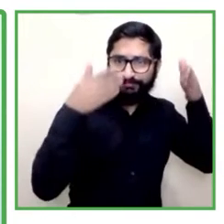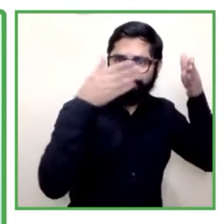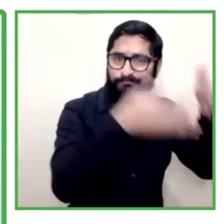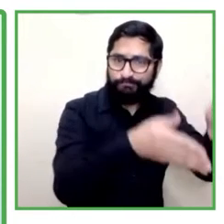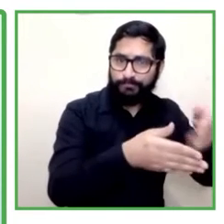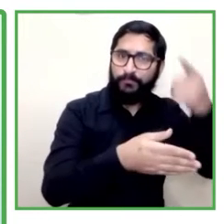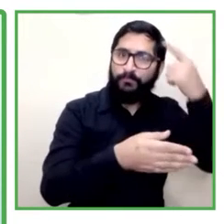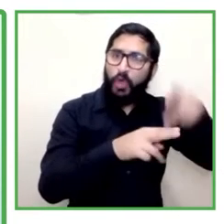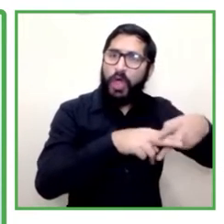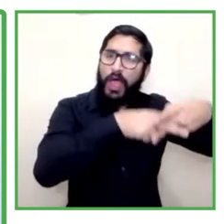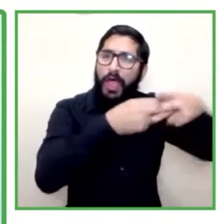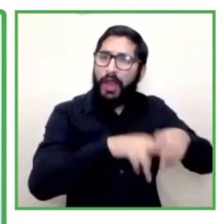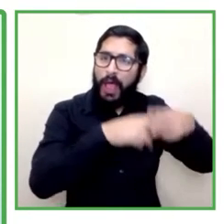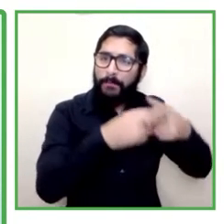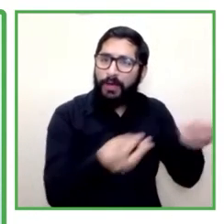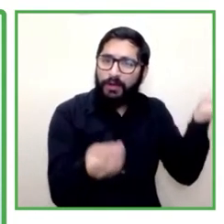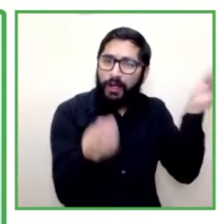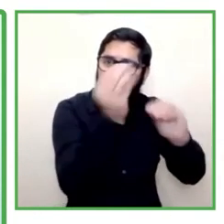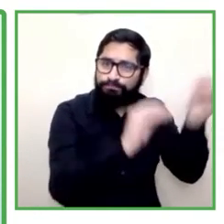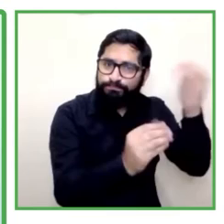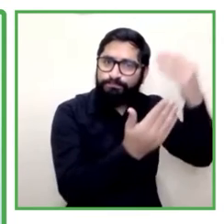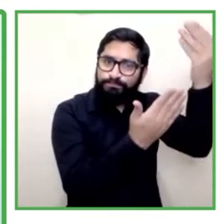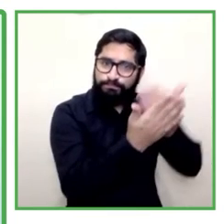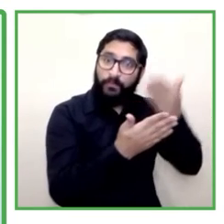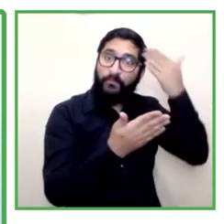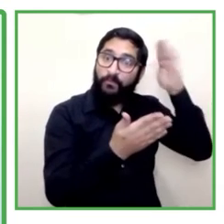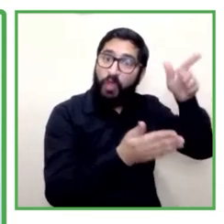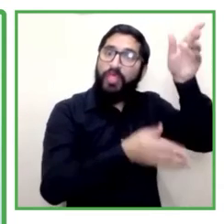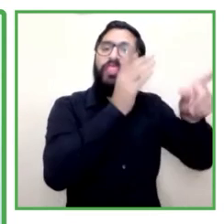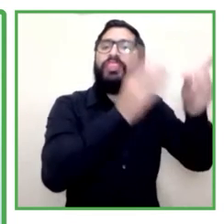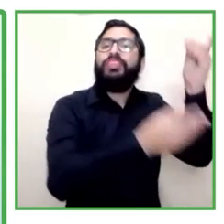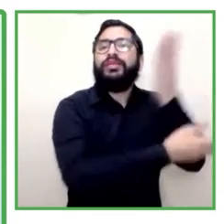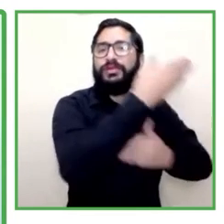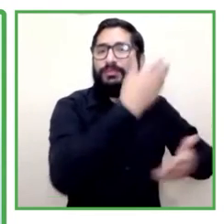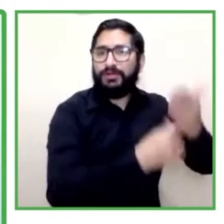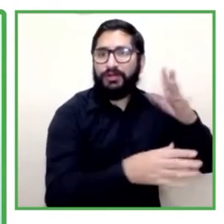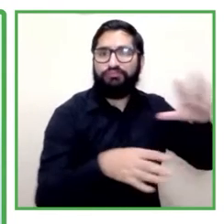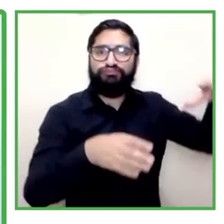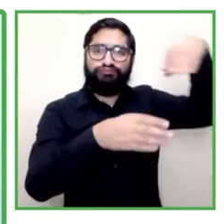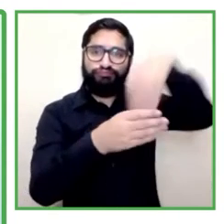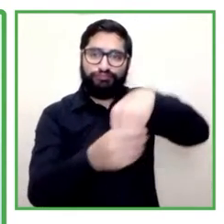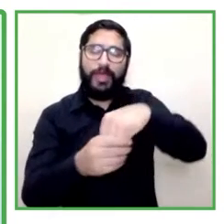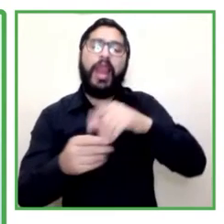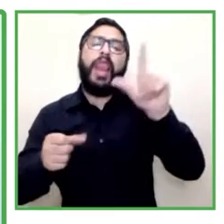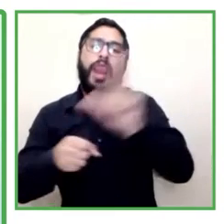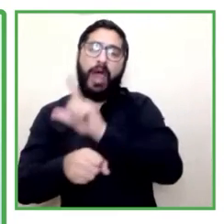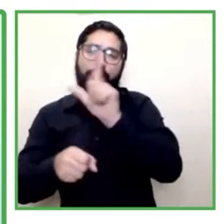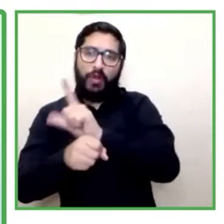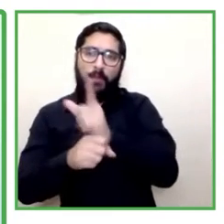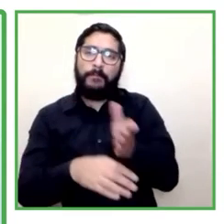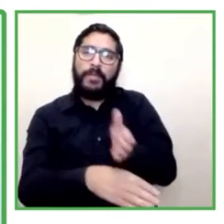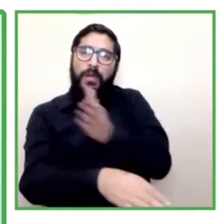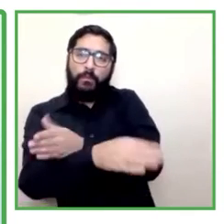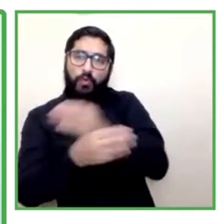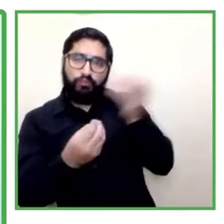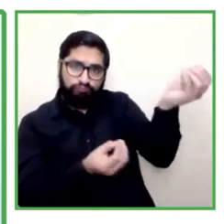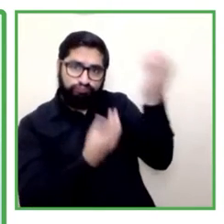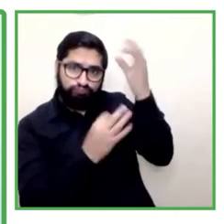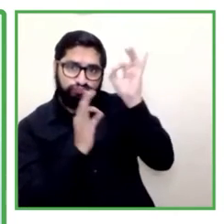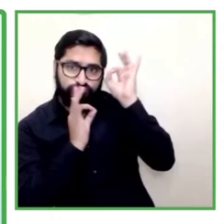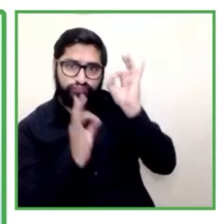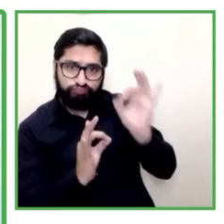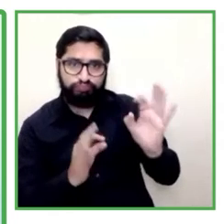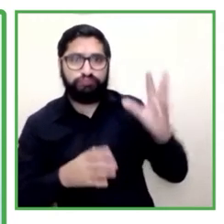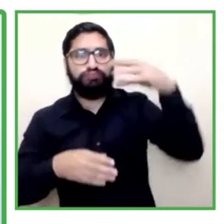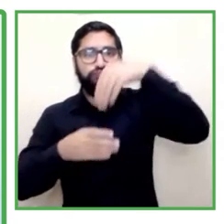laboral habiendo adquirido las habilidades técnicas en un oficio, además de habilidades blandas y nociones en derecho